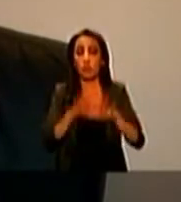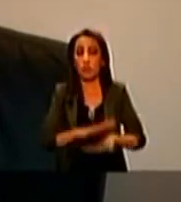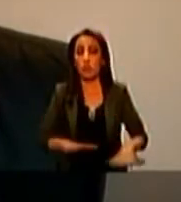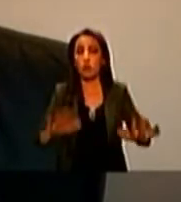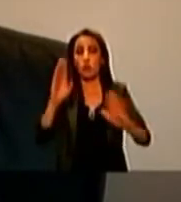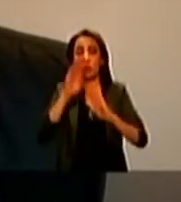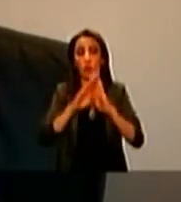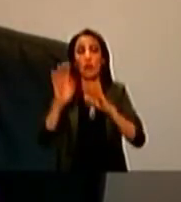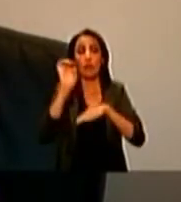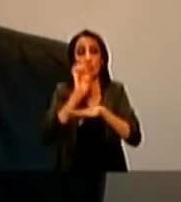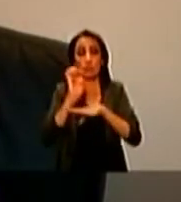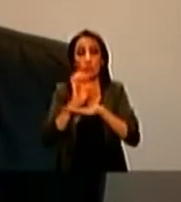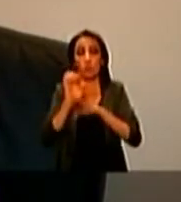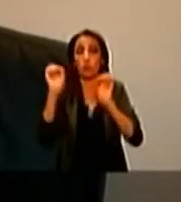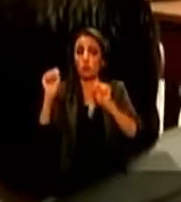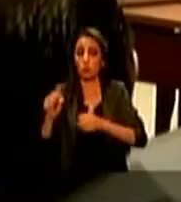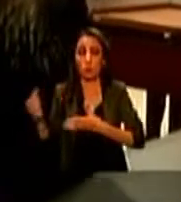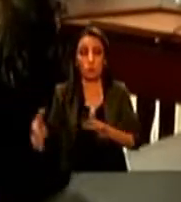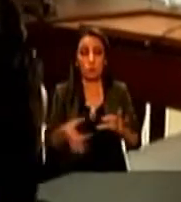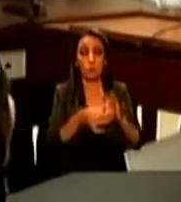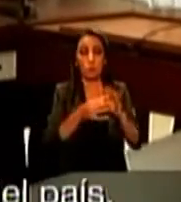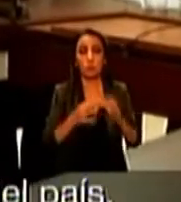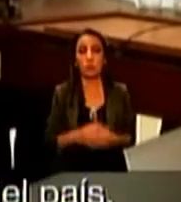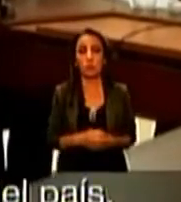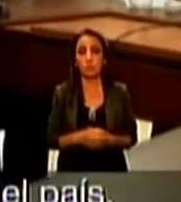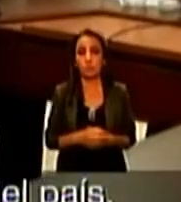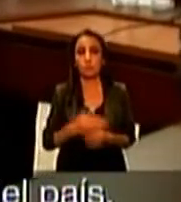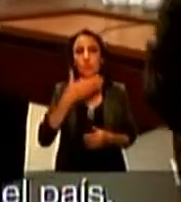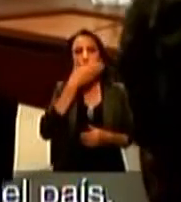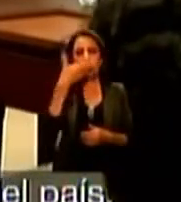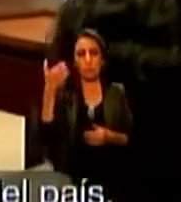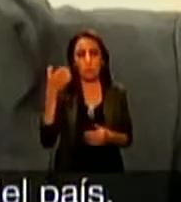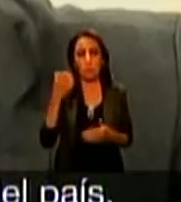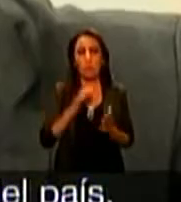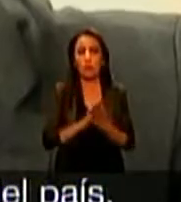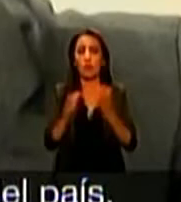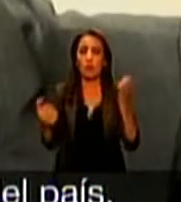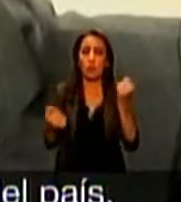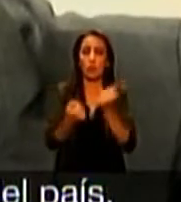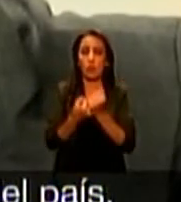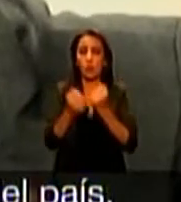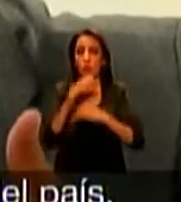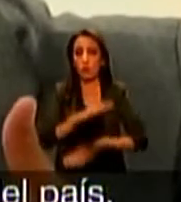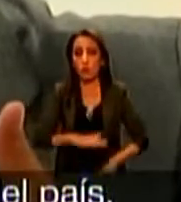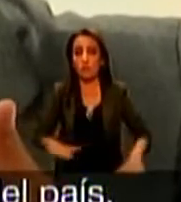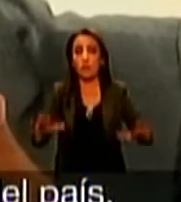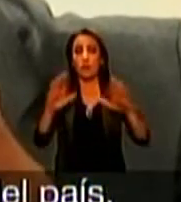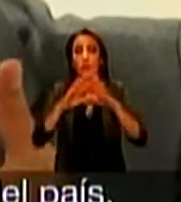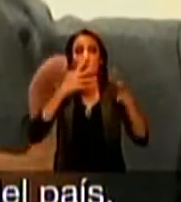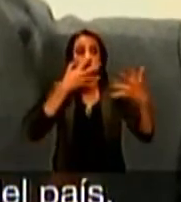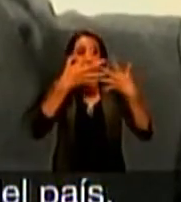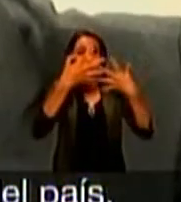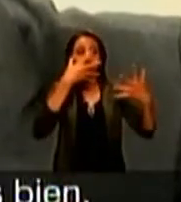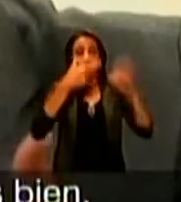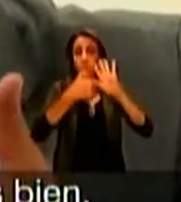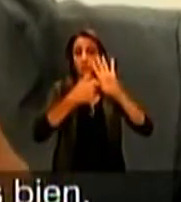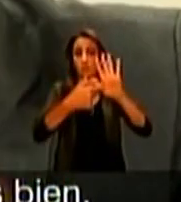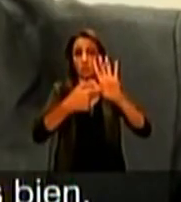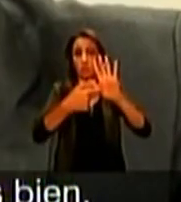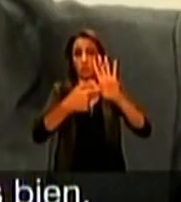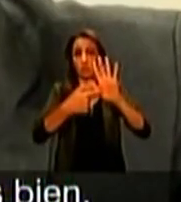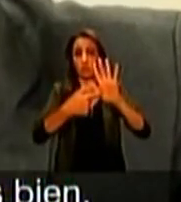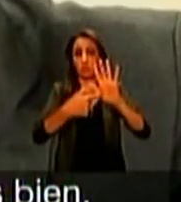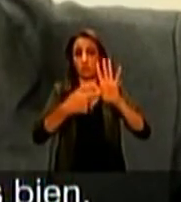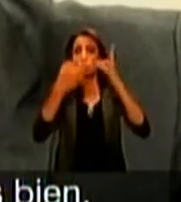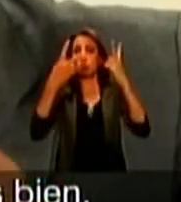oportunidades en este país, que yo creo que son todas. Esta visita mejora la credibilidad del país, es una garantía de transparencia, de que